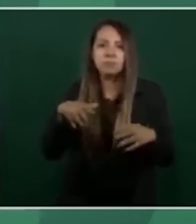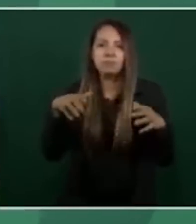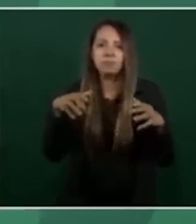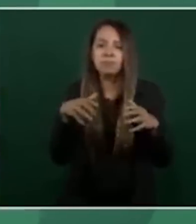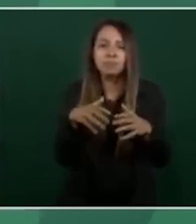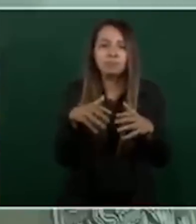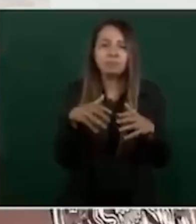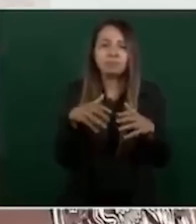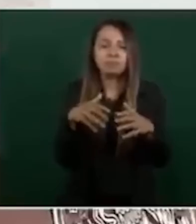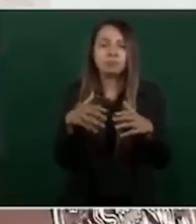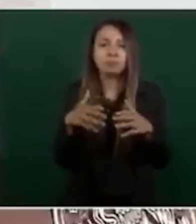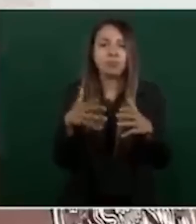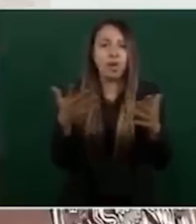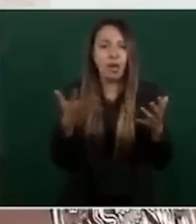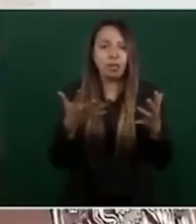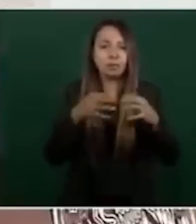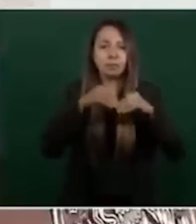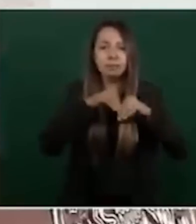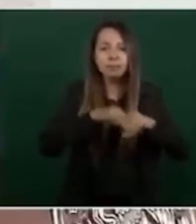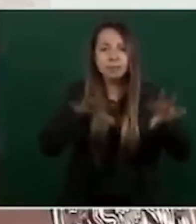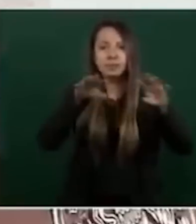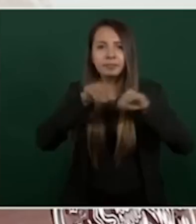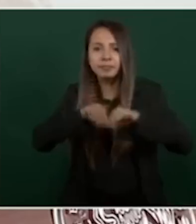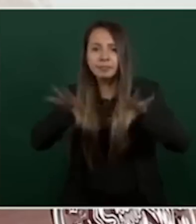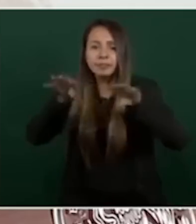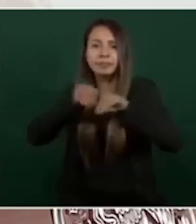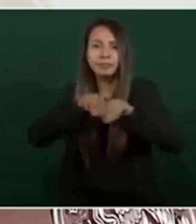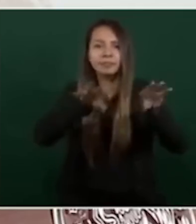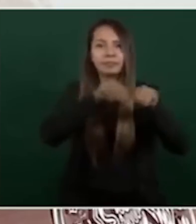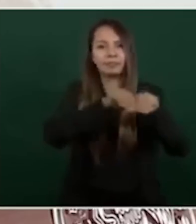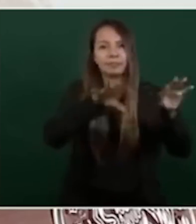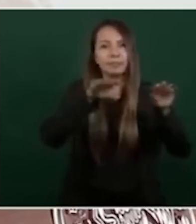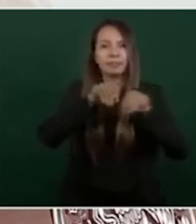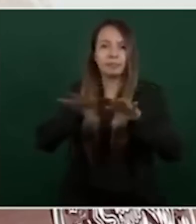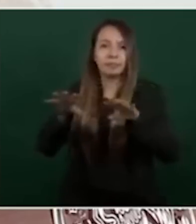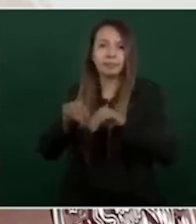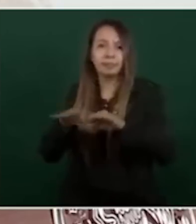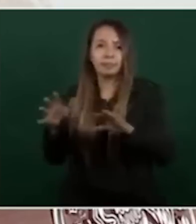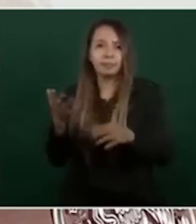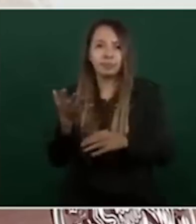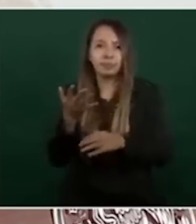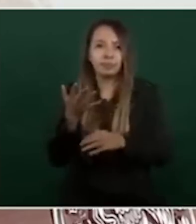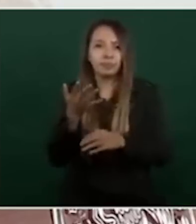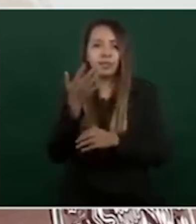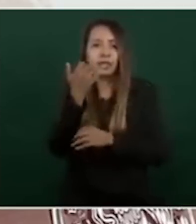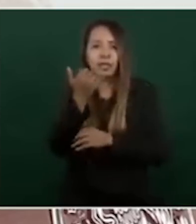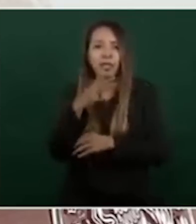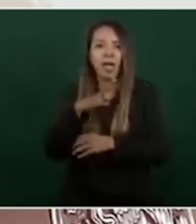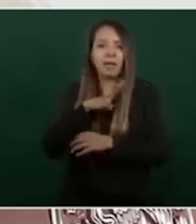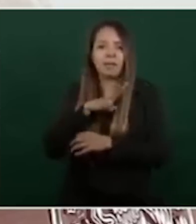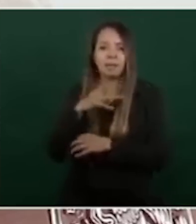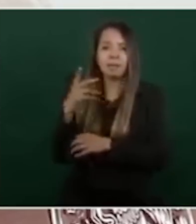pues una campaña política de los adversarios.